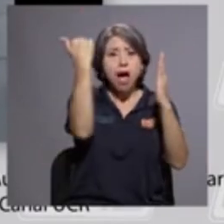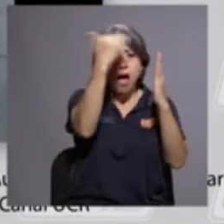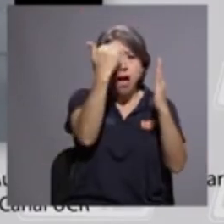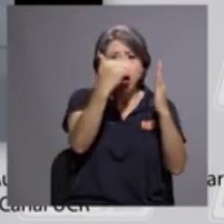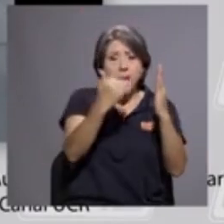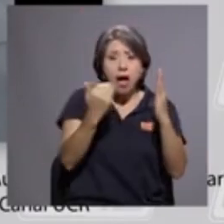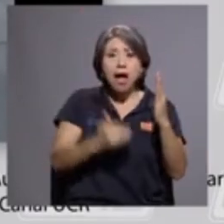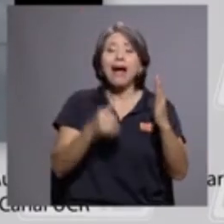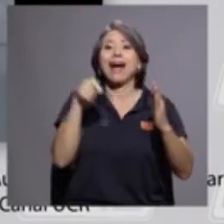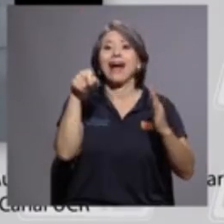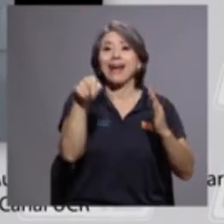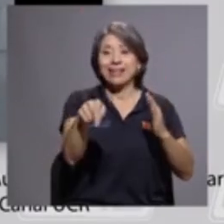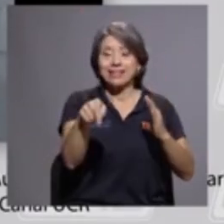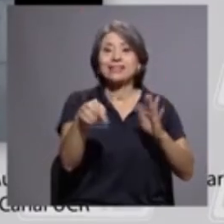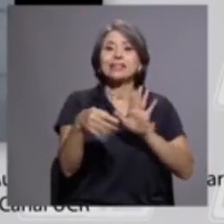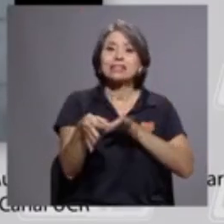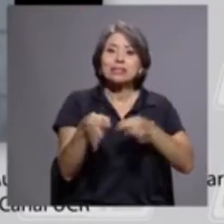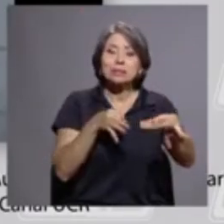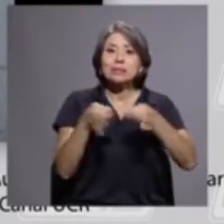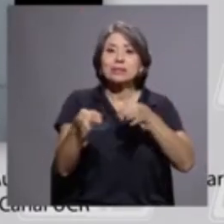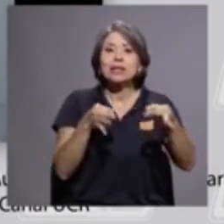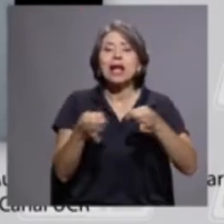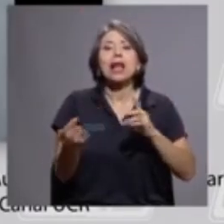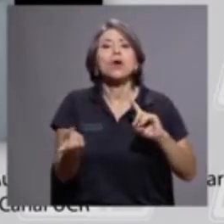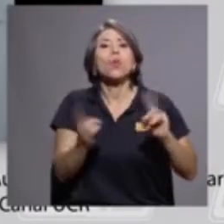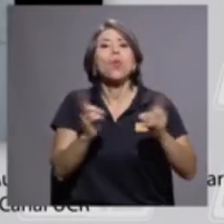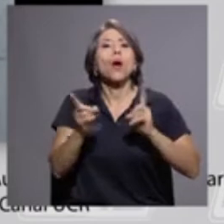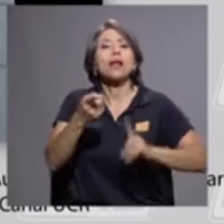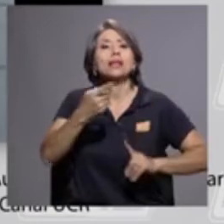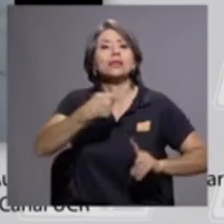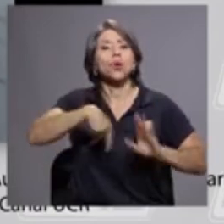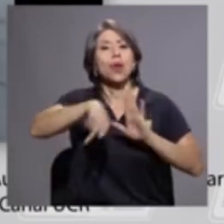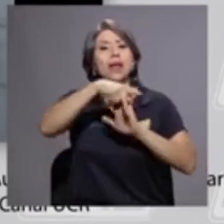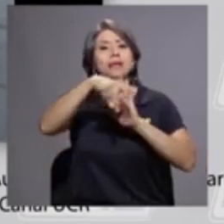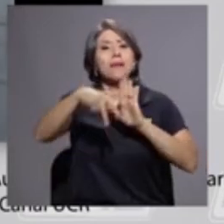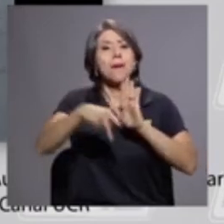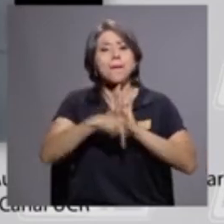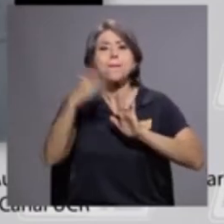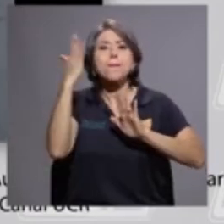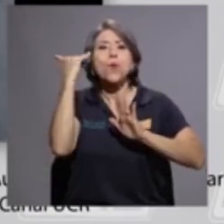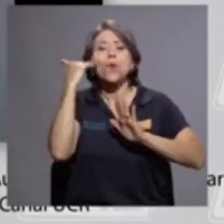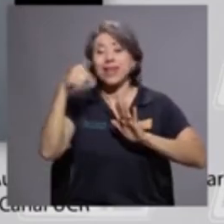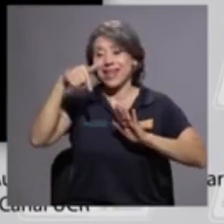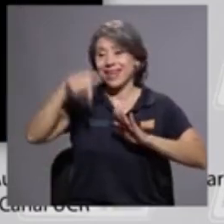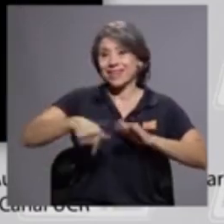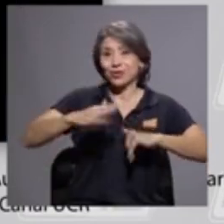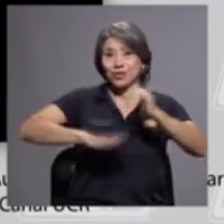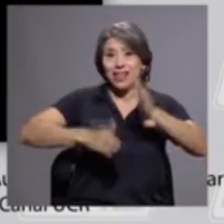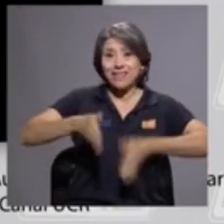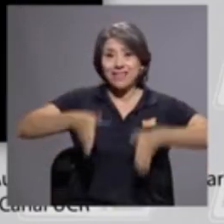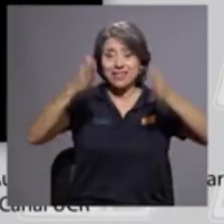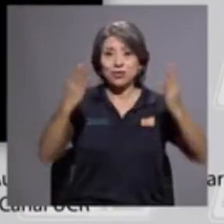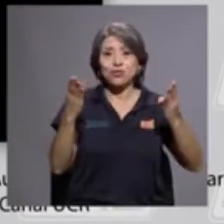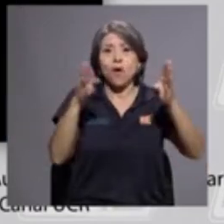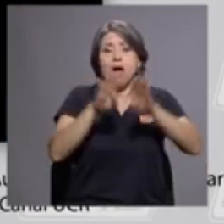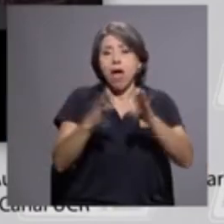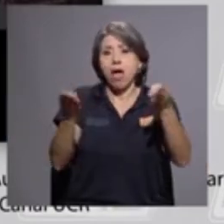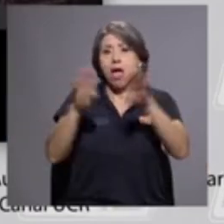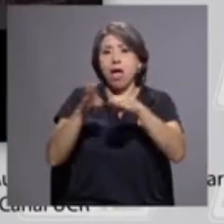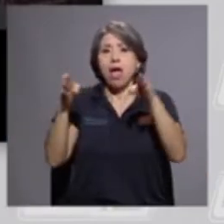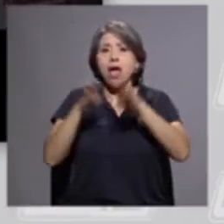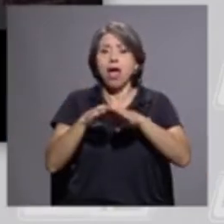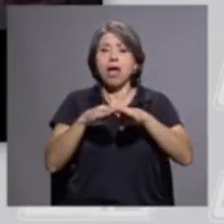Donde se está planteando cuáles son las consignas por las que este edificio está tomado y todos estos edificios y que la